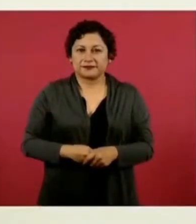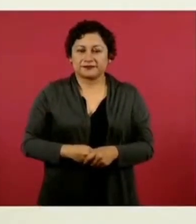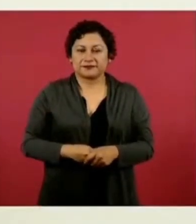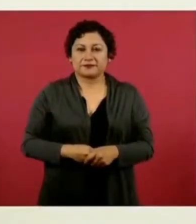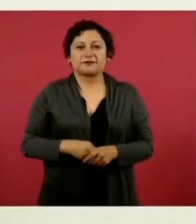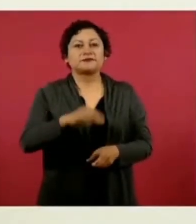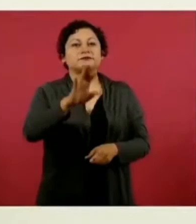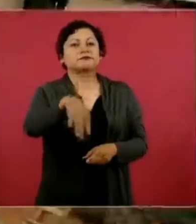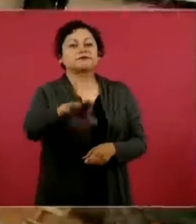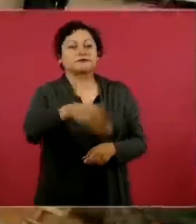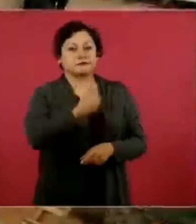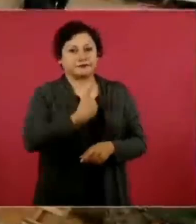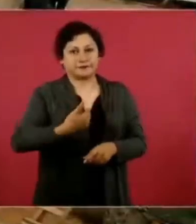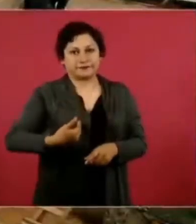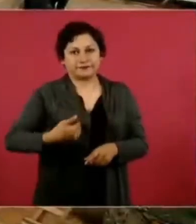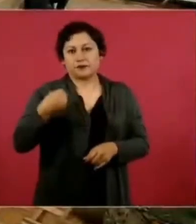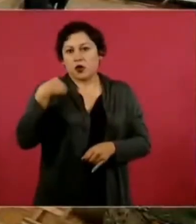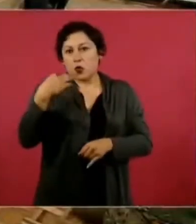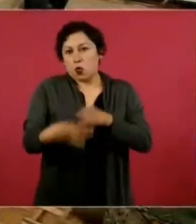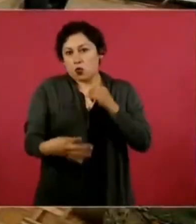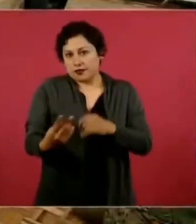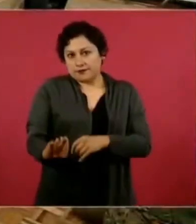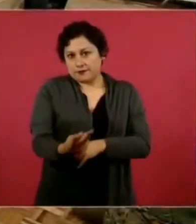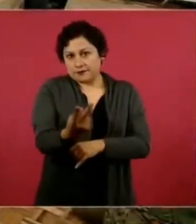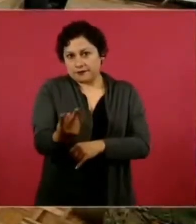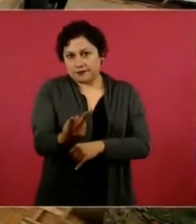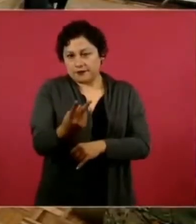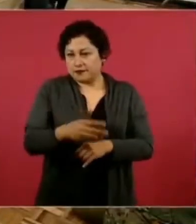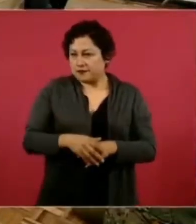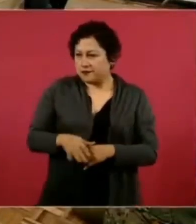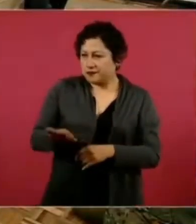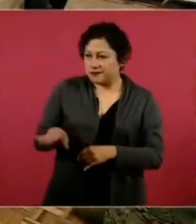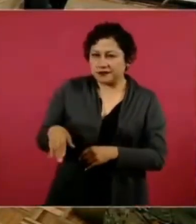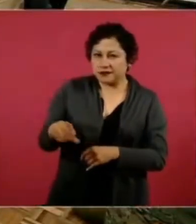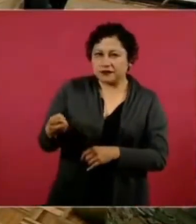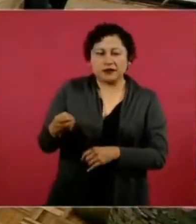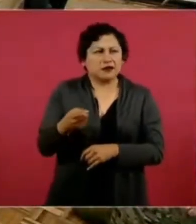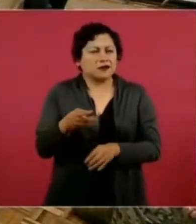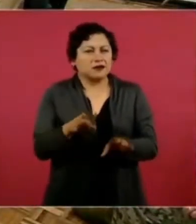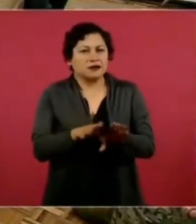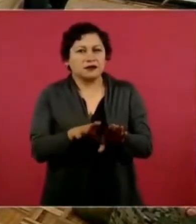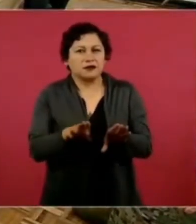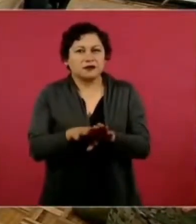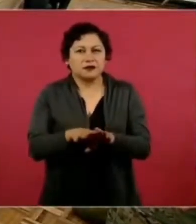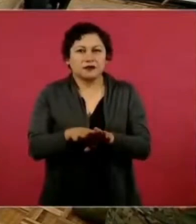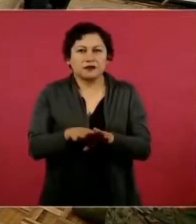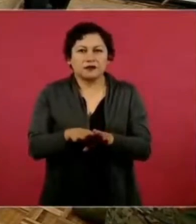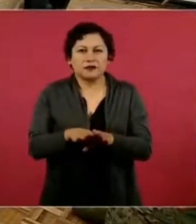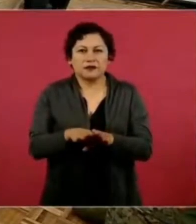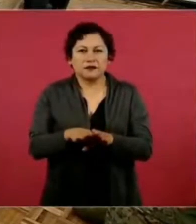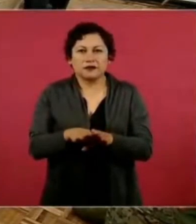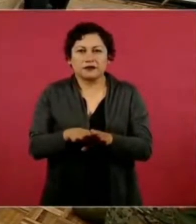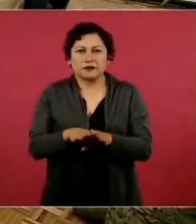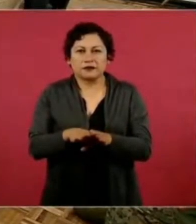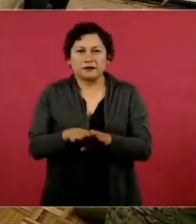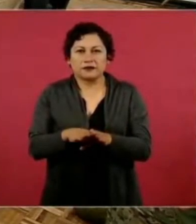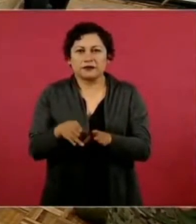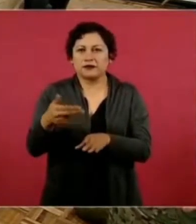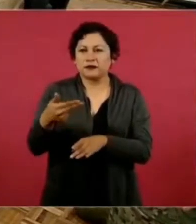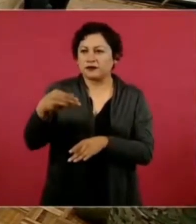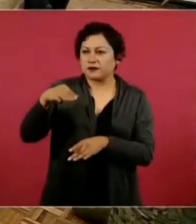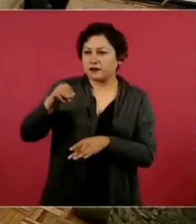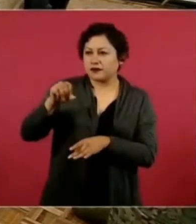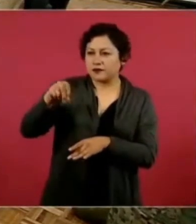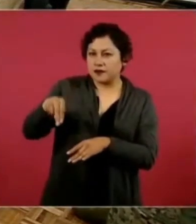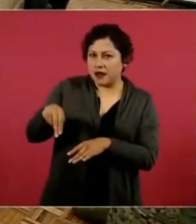Presidente, y finalmente de mi parte, preguntarle… Gimán no era, no. ¿Cómo? Gimán. ¿Por qué era?